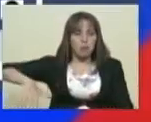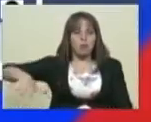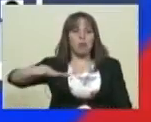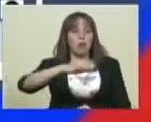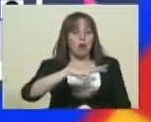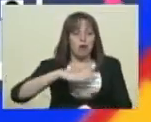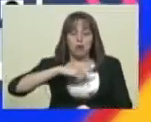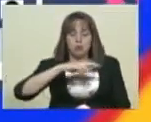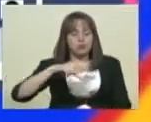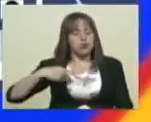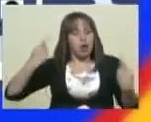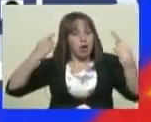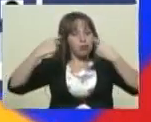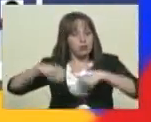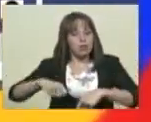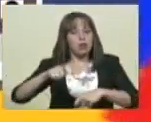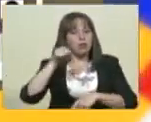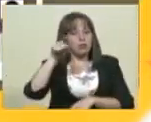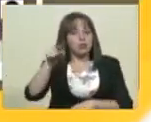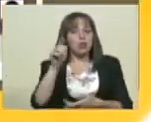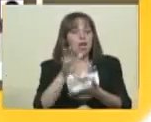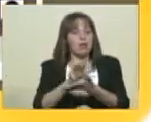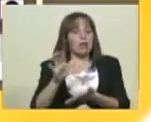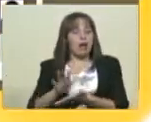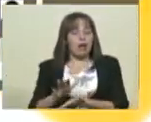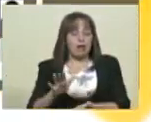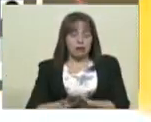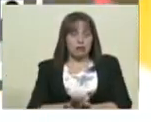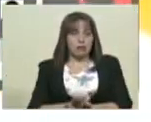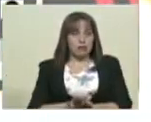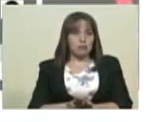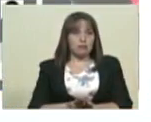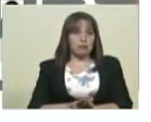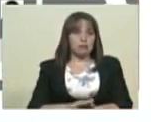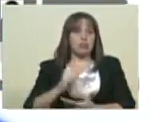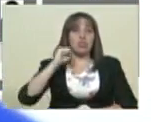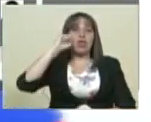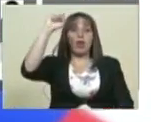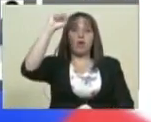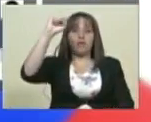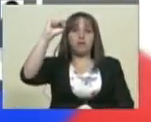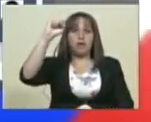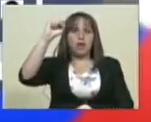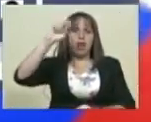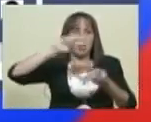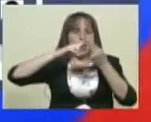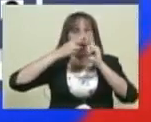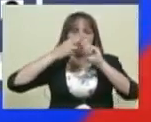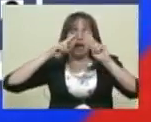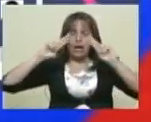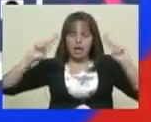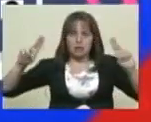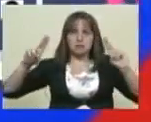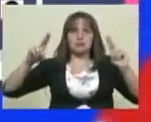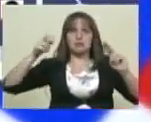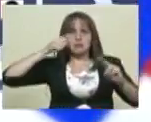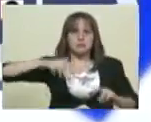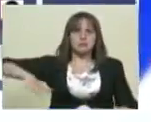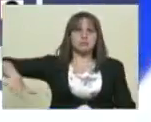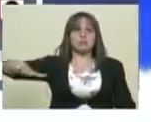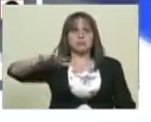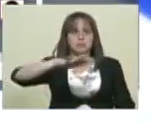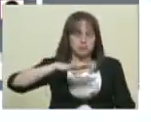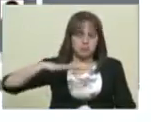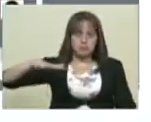estamos apostando a que se queden con las ganas y que triunfe la soberanía, triunfe la paz, triunfe la